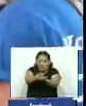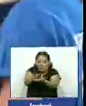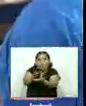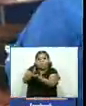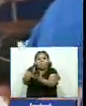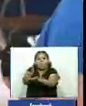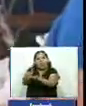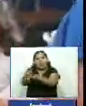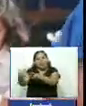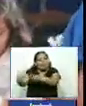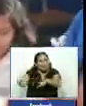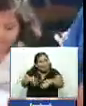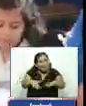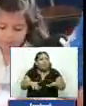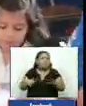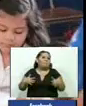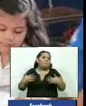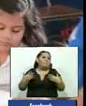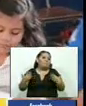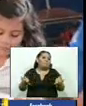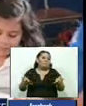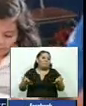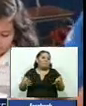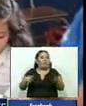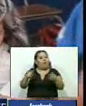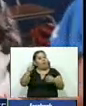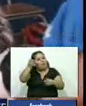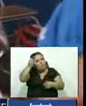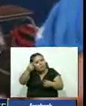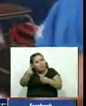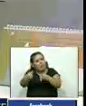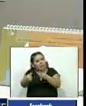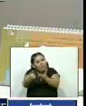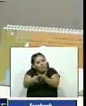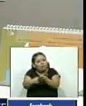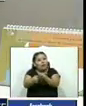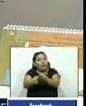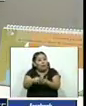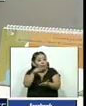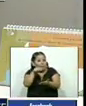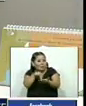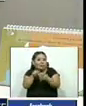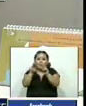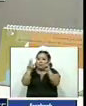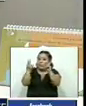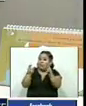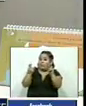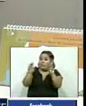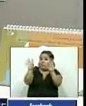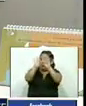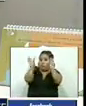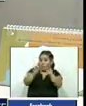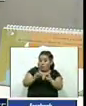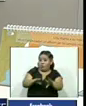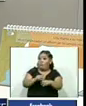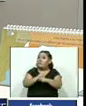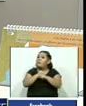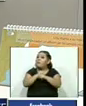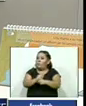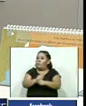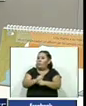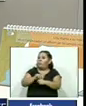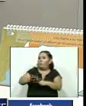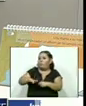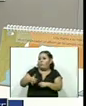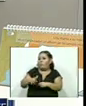a jugar a debatir a discutir los temas sobre el uso seguro y productivo del internet